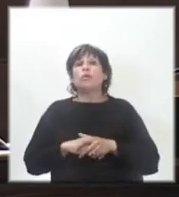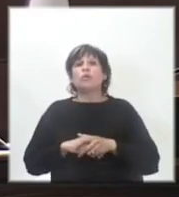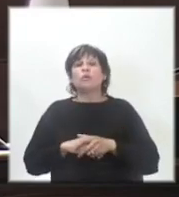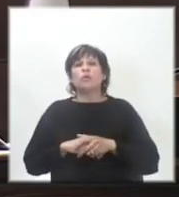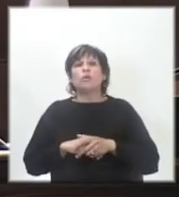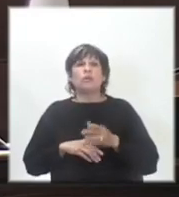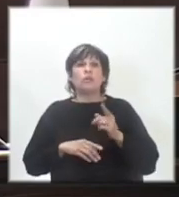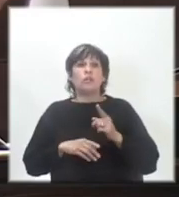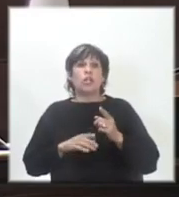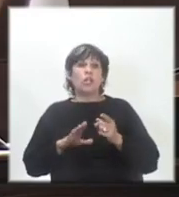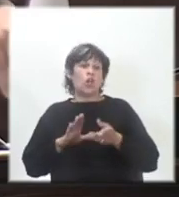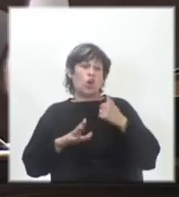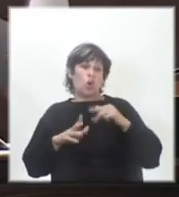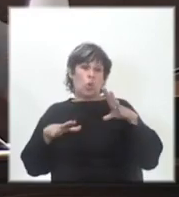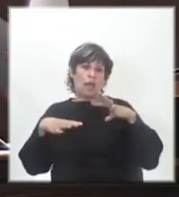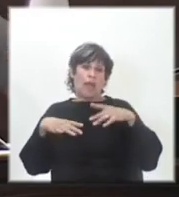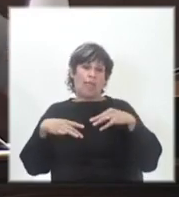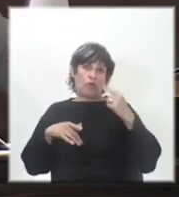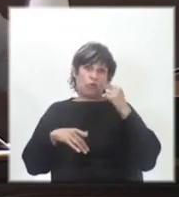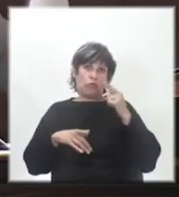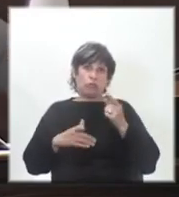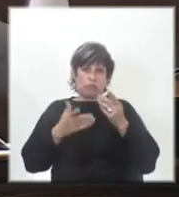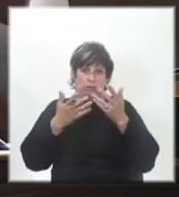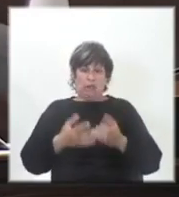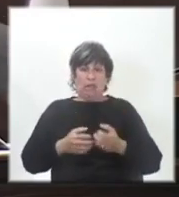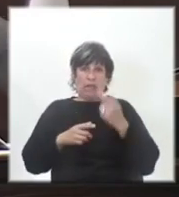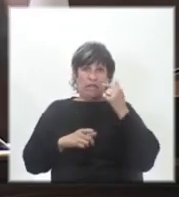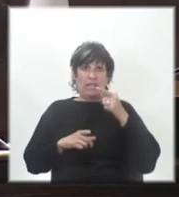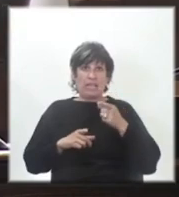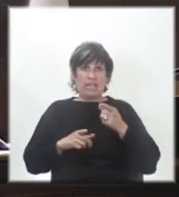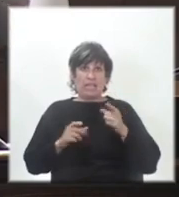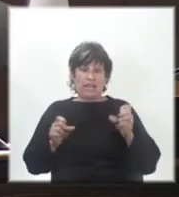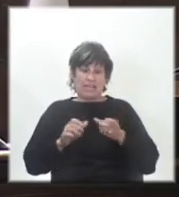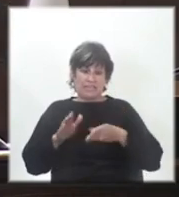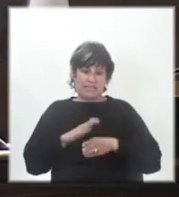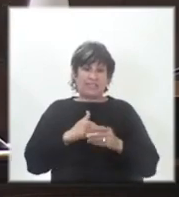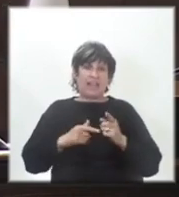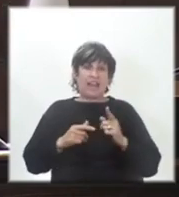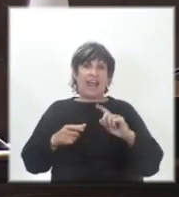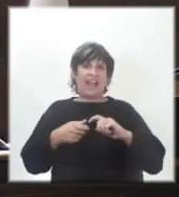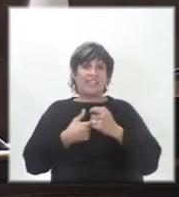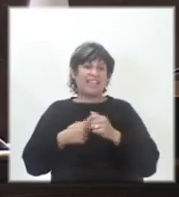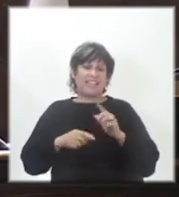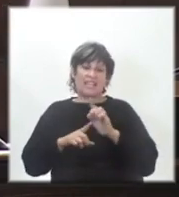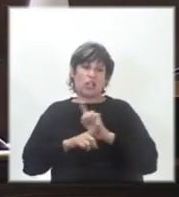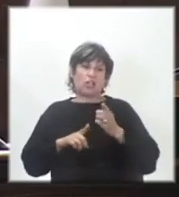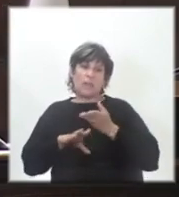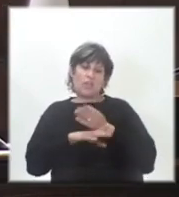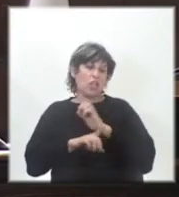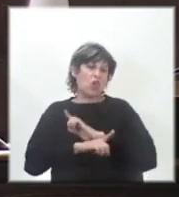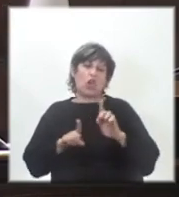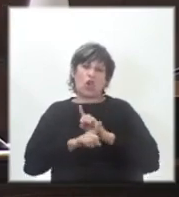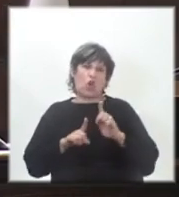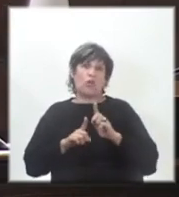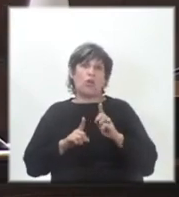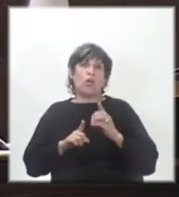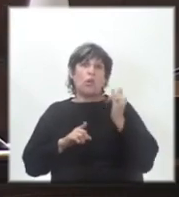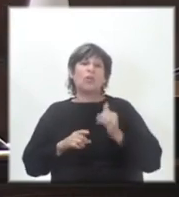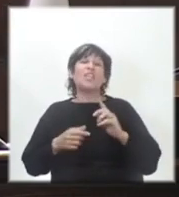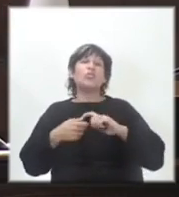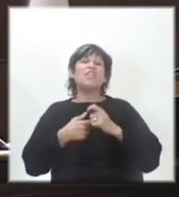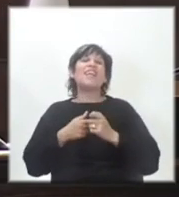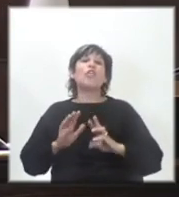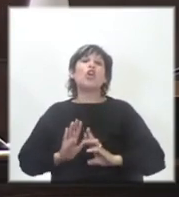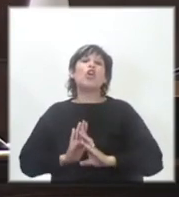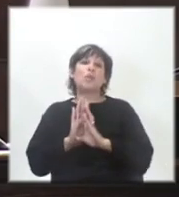Los retirados que quieren hacer entrar ahora, el sindicato está pidiendo que eso no suceda, porque tienen un sindicato que los representa.